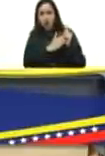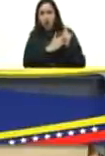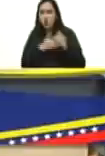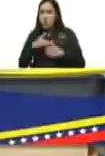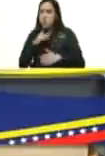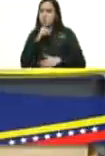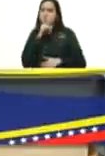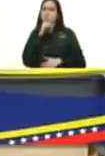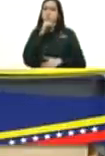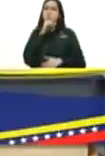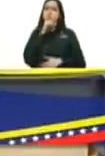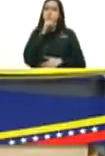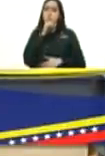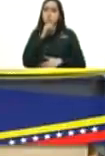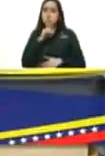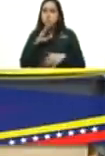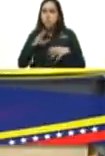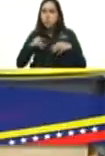pero